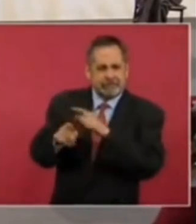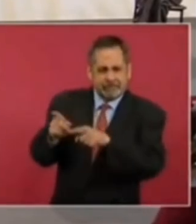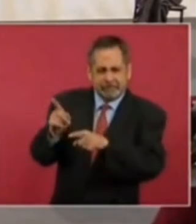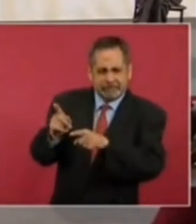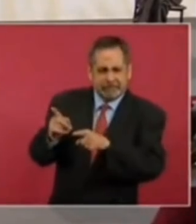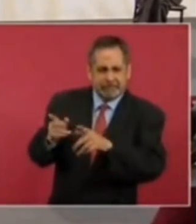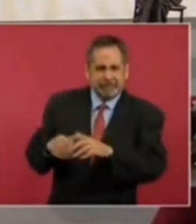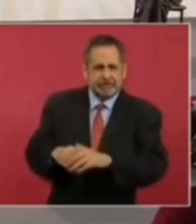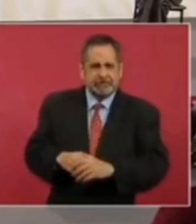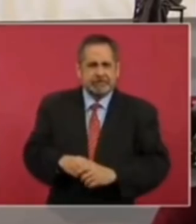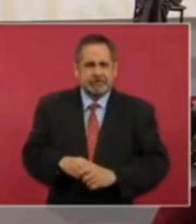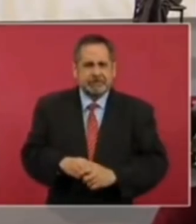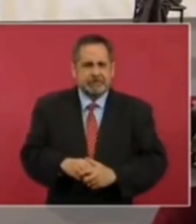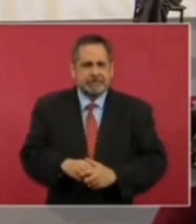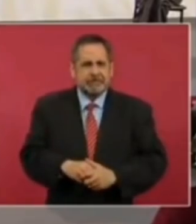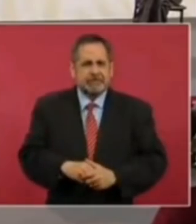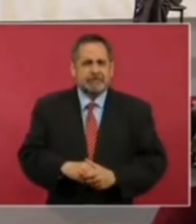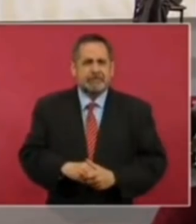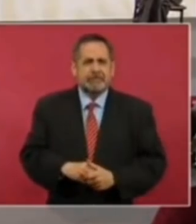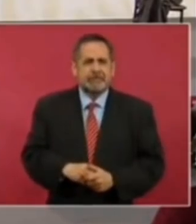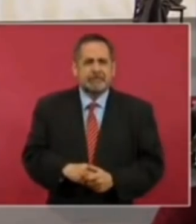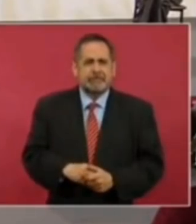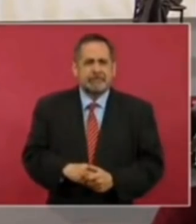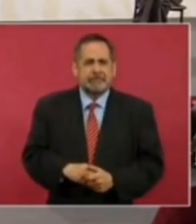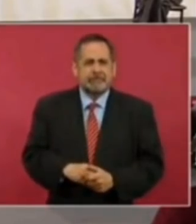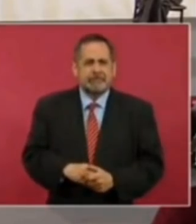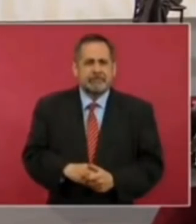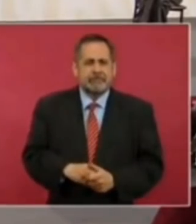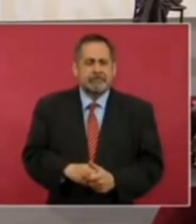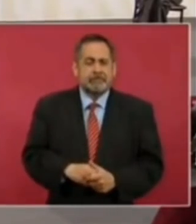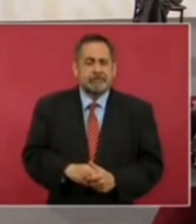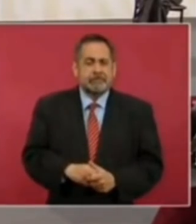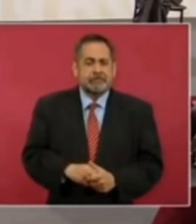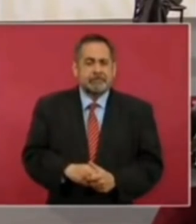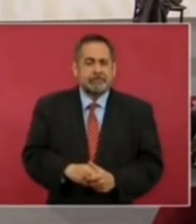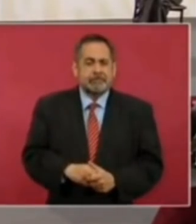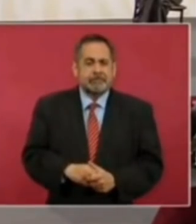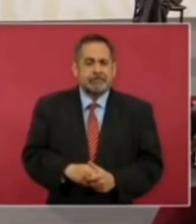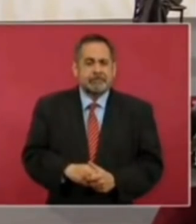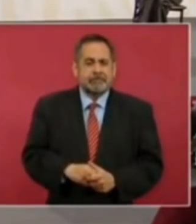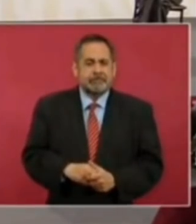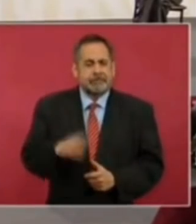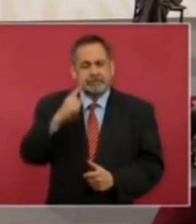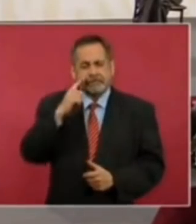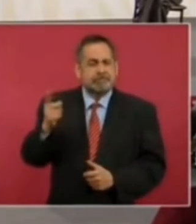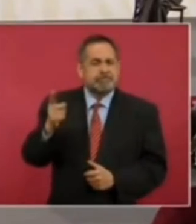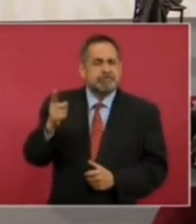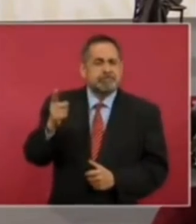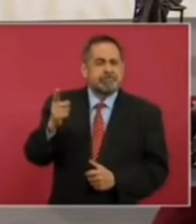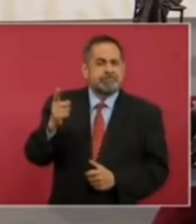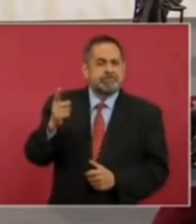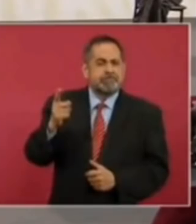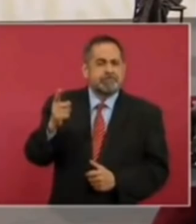esa agresión al movimiento, que eso no se vale. Pero lo que no dijo que sus jefes